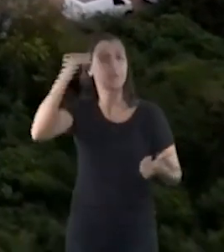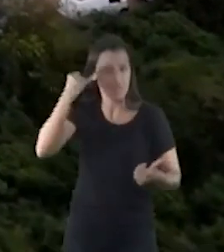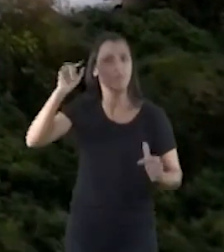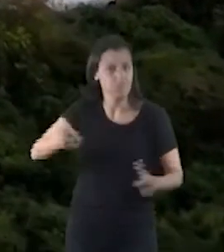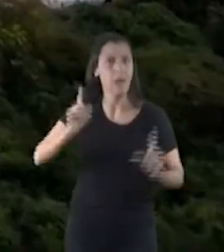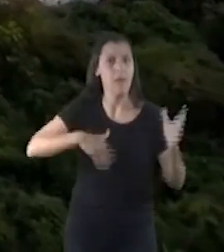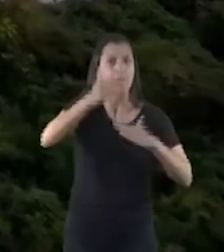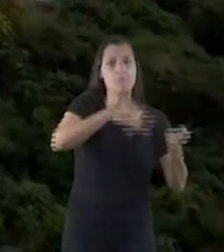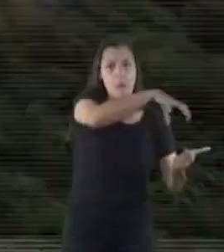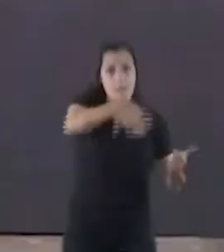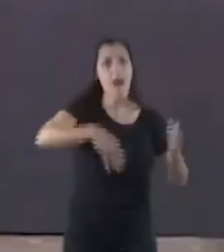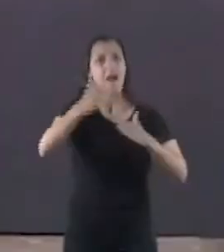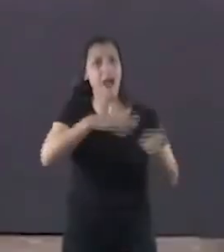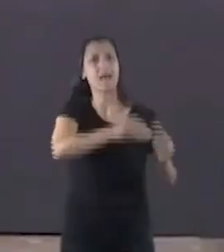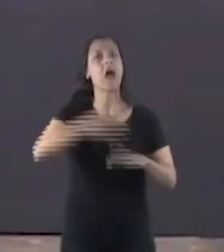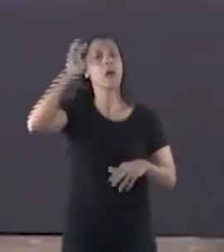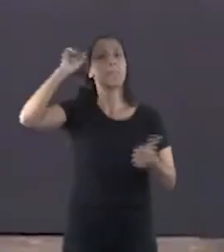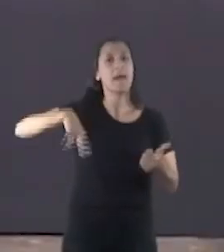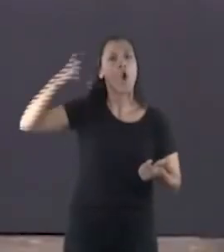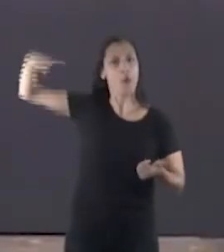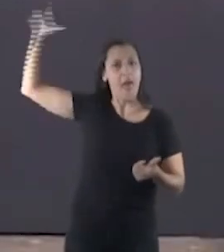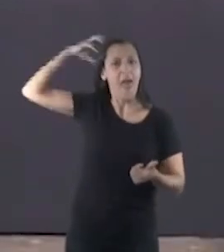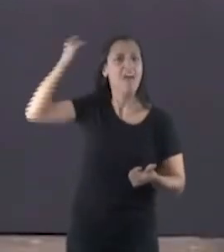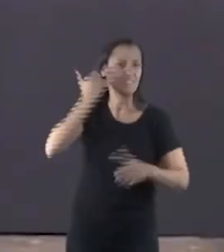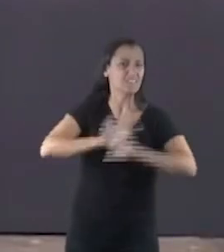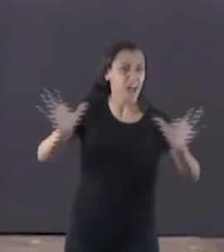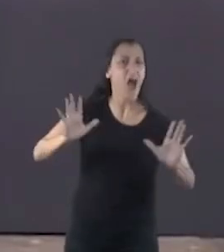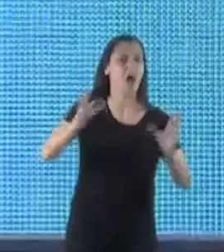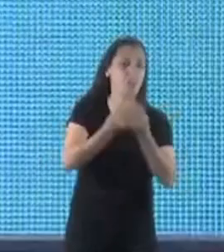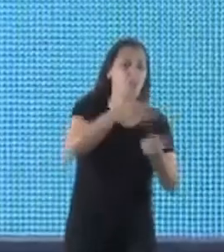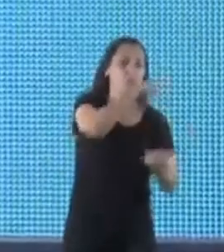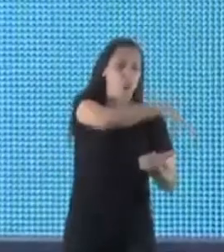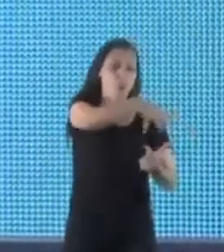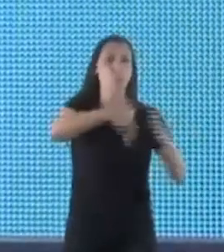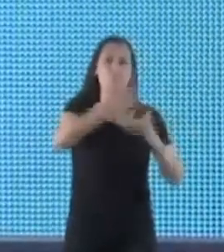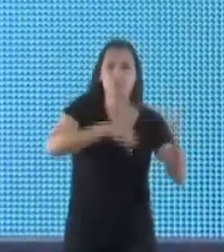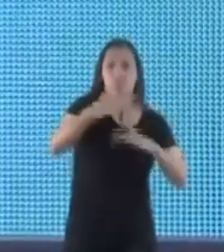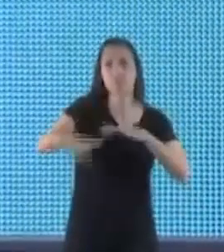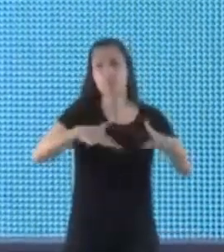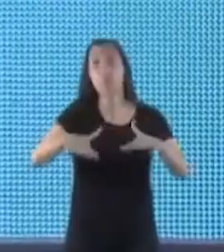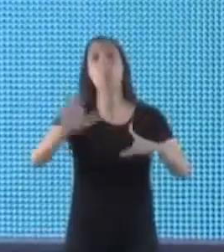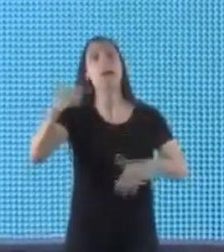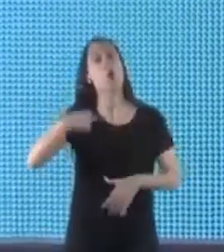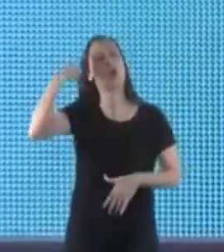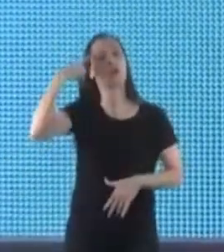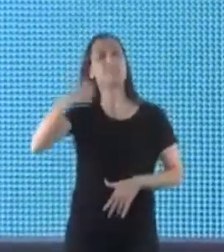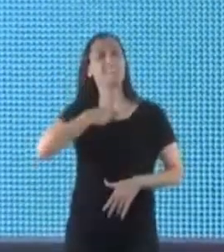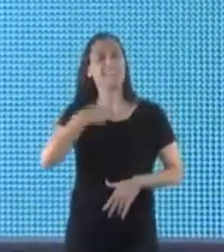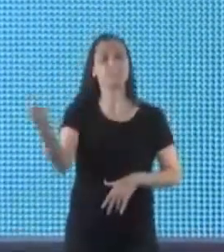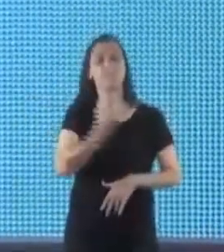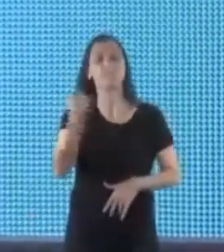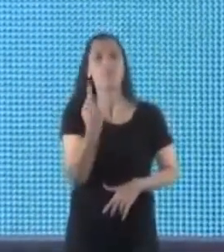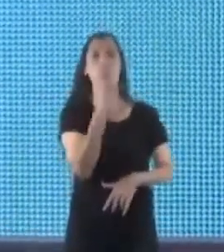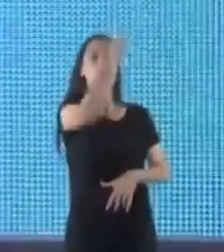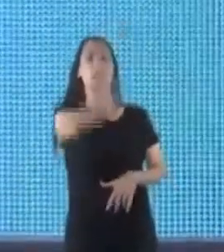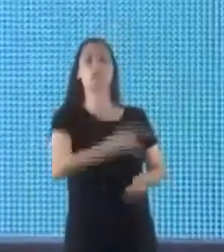casas por supuesto, antes Perón, Eva, muchos se hicieron casas, pero lo que quería era que hubiera alguien que